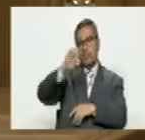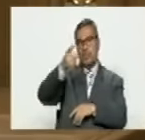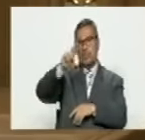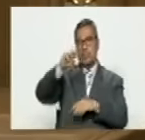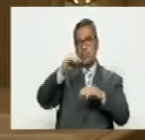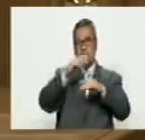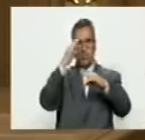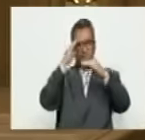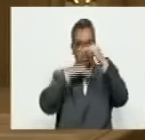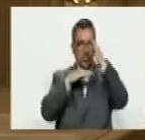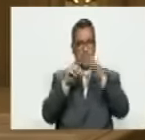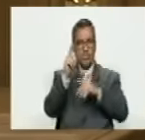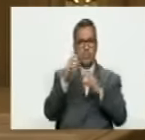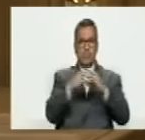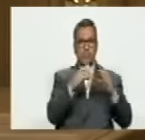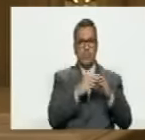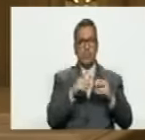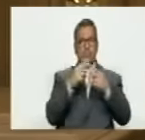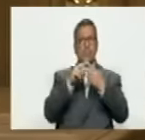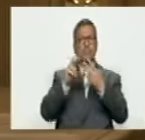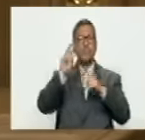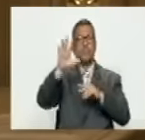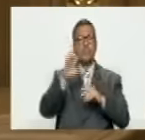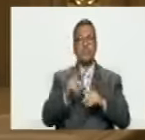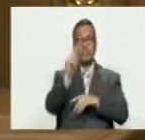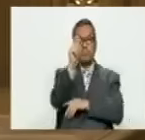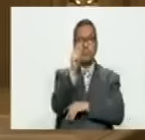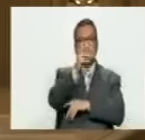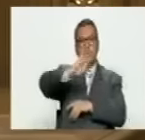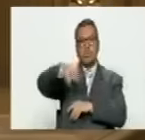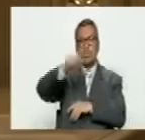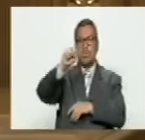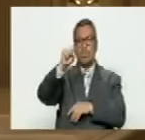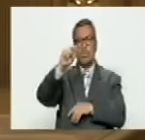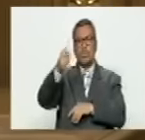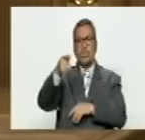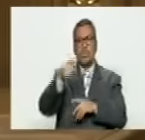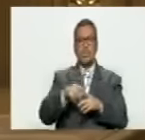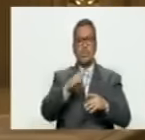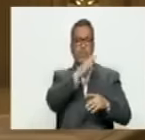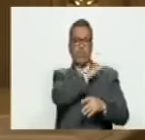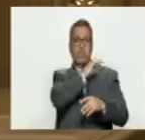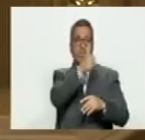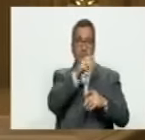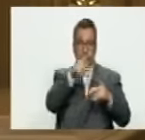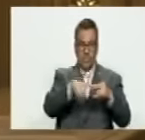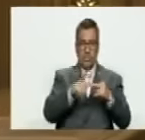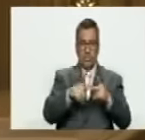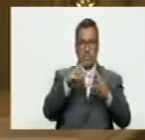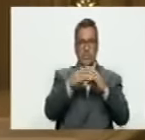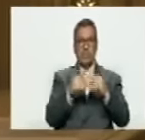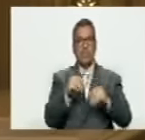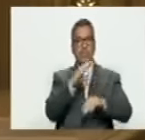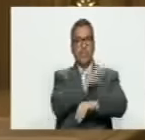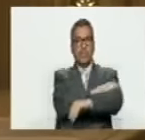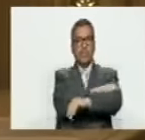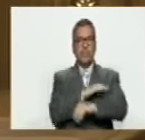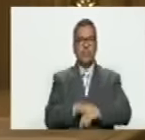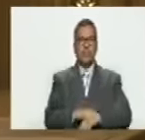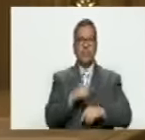subjefe del bloque parlamentario de la patria y el diputado juan carlos alvarado jefe de la fracción parlamentaria de la oposición